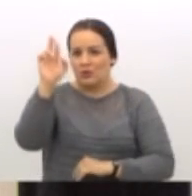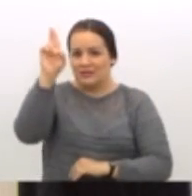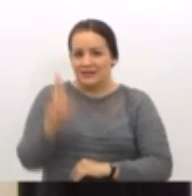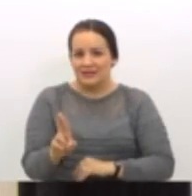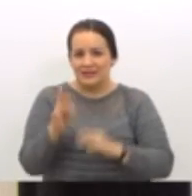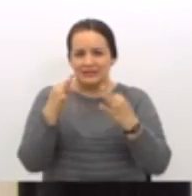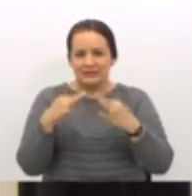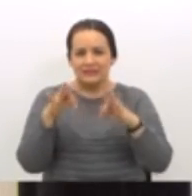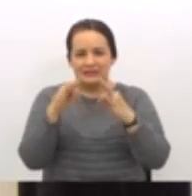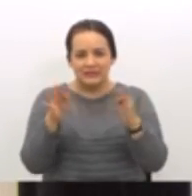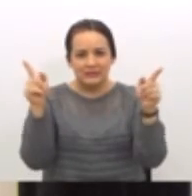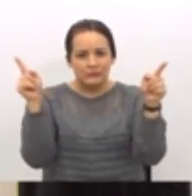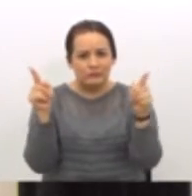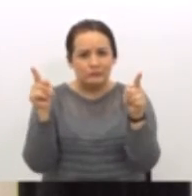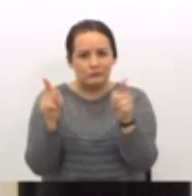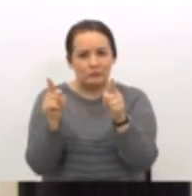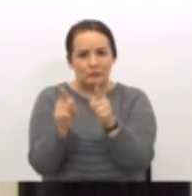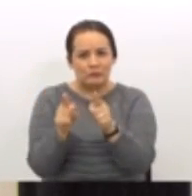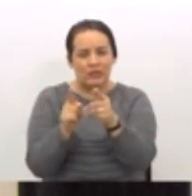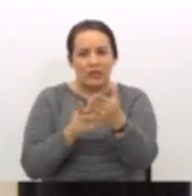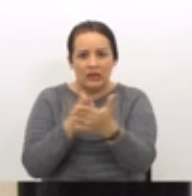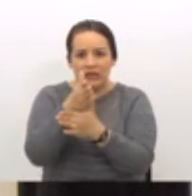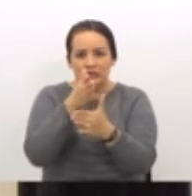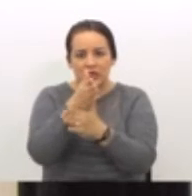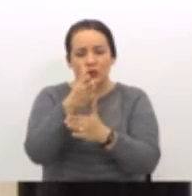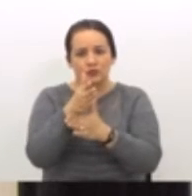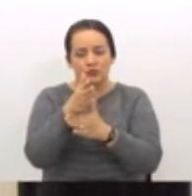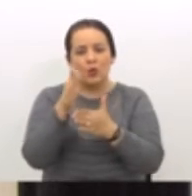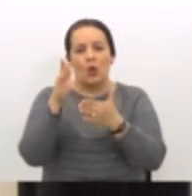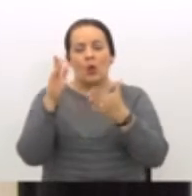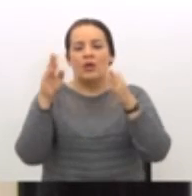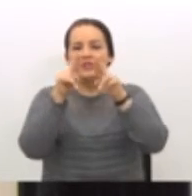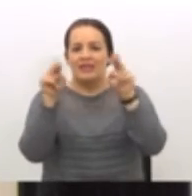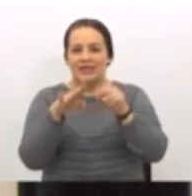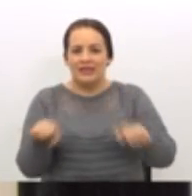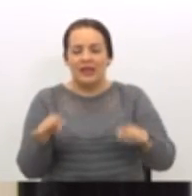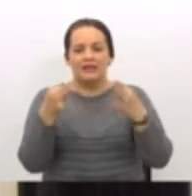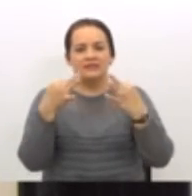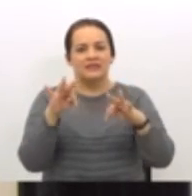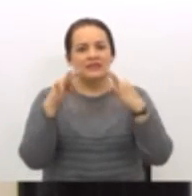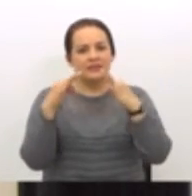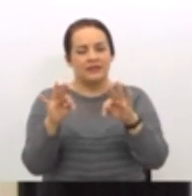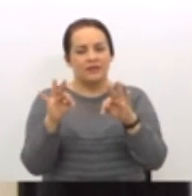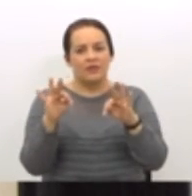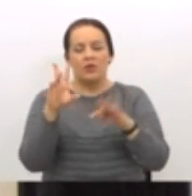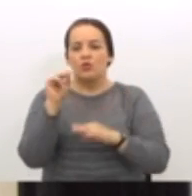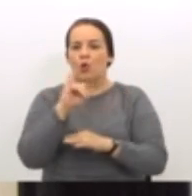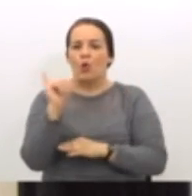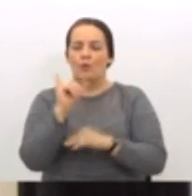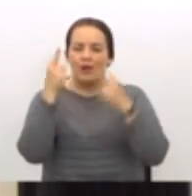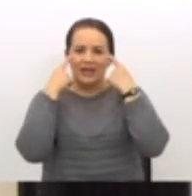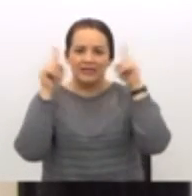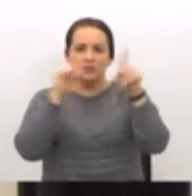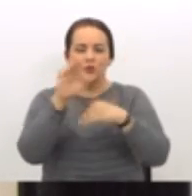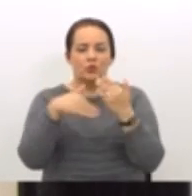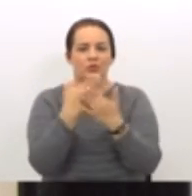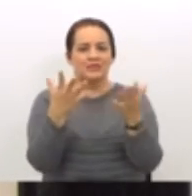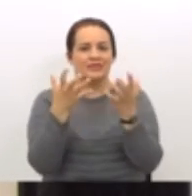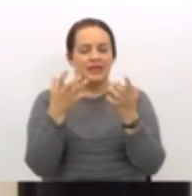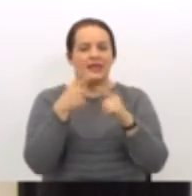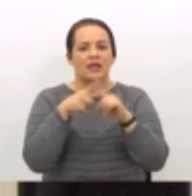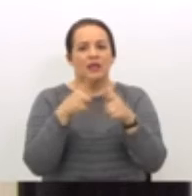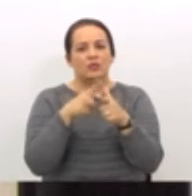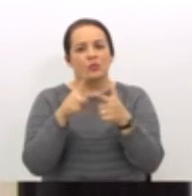brecha digital. No con el éxito que todos quisiéramos, pero al menos se viene intentando. Se vuelve impostergable